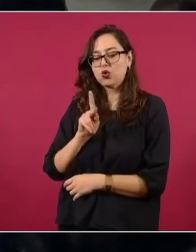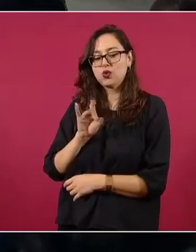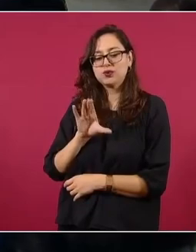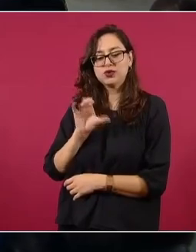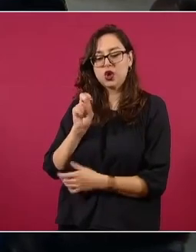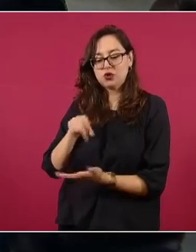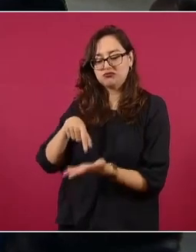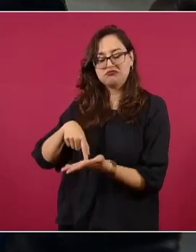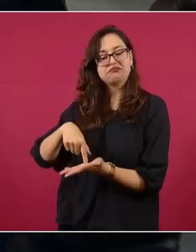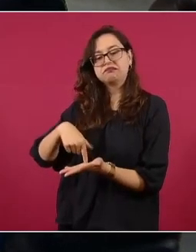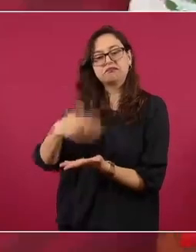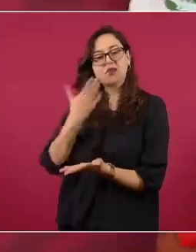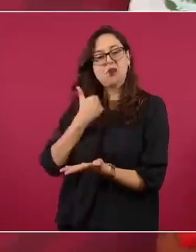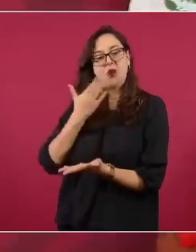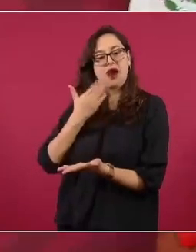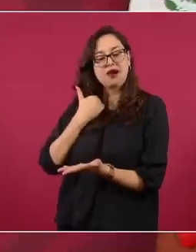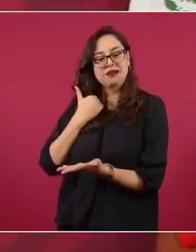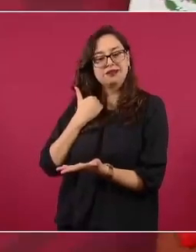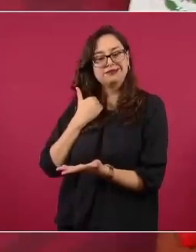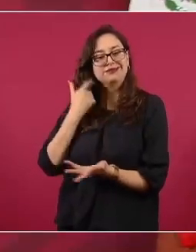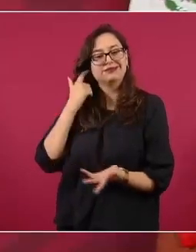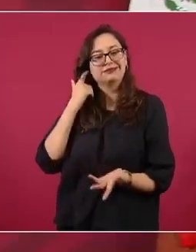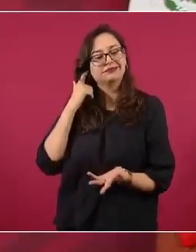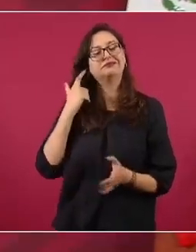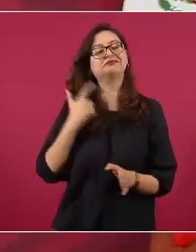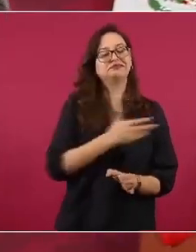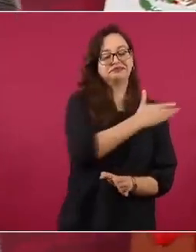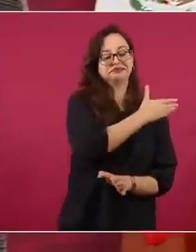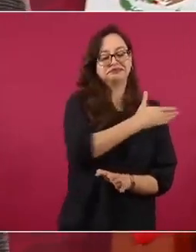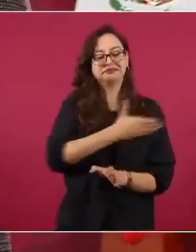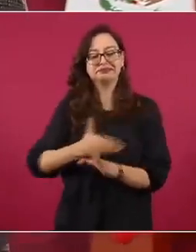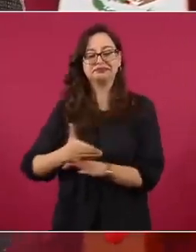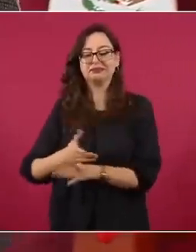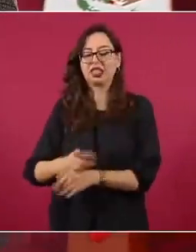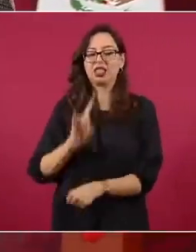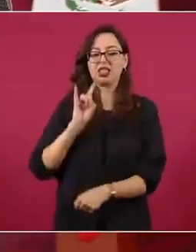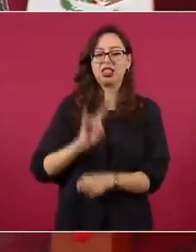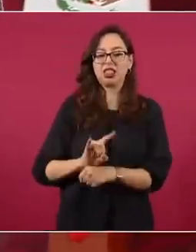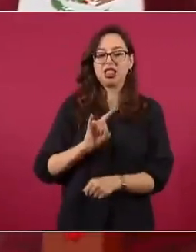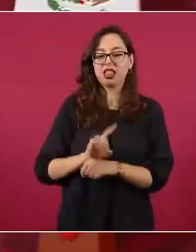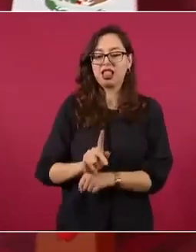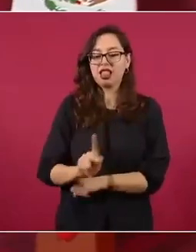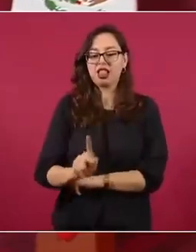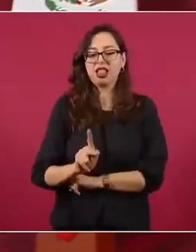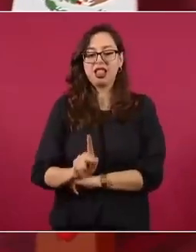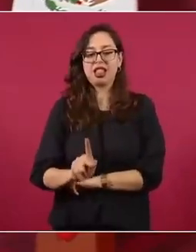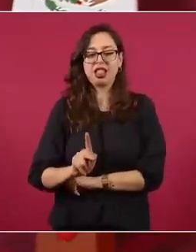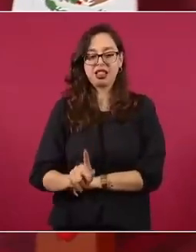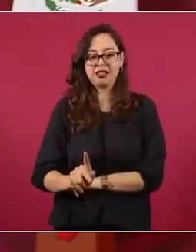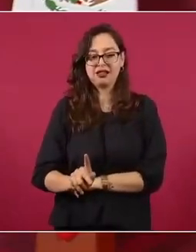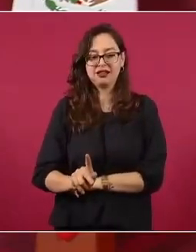¿Qué en el tiempo que reformaron el Código Penal en la época de Salinas